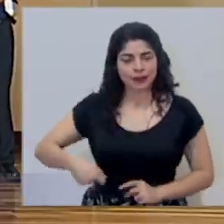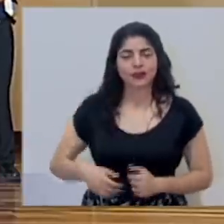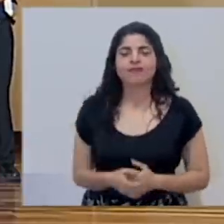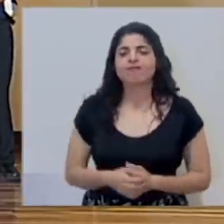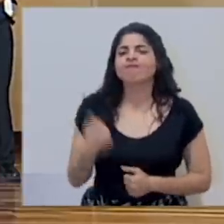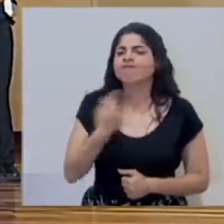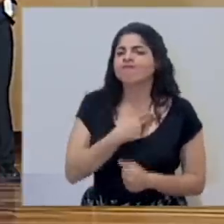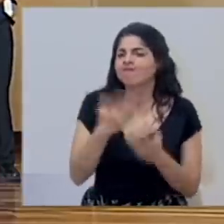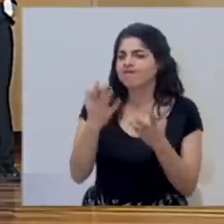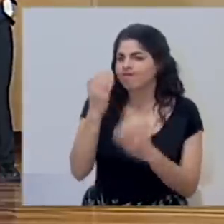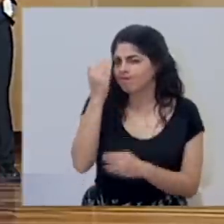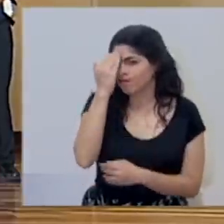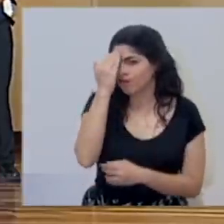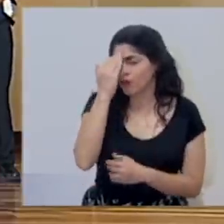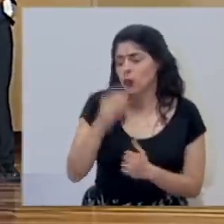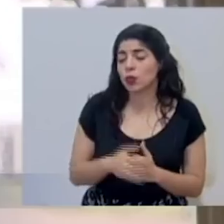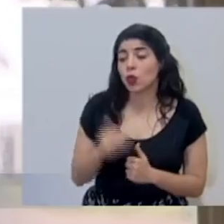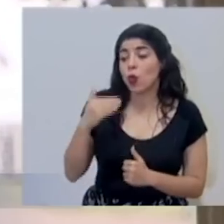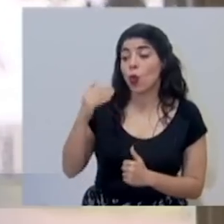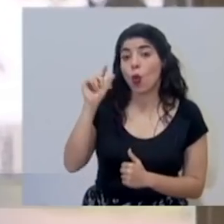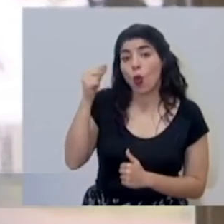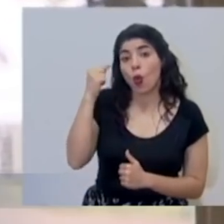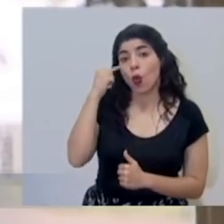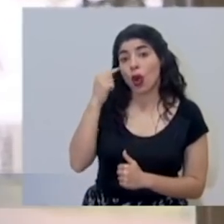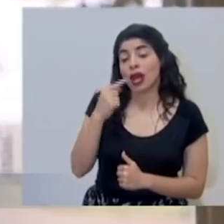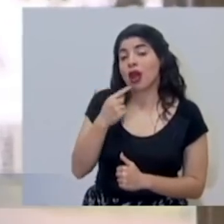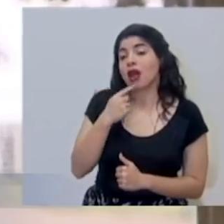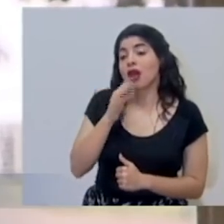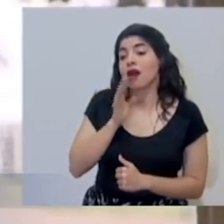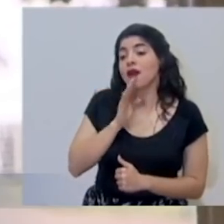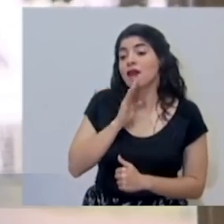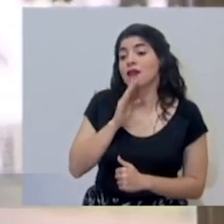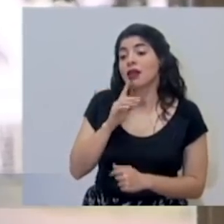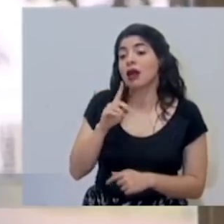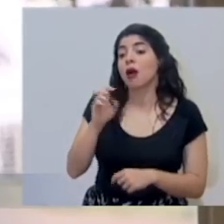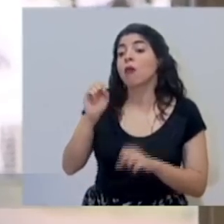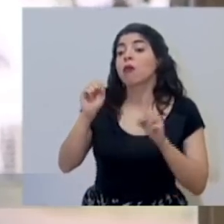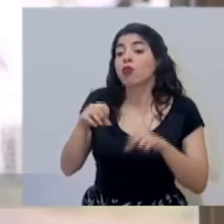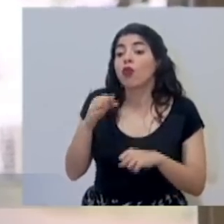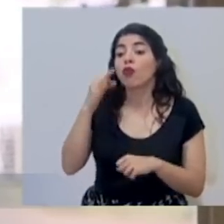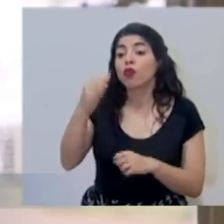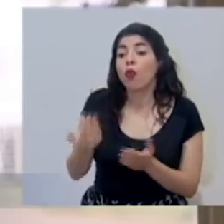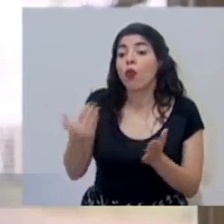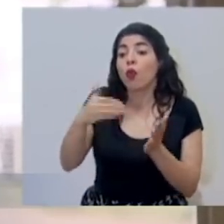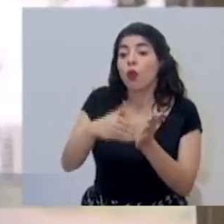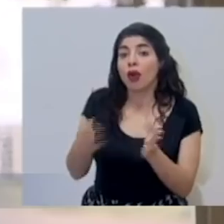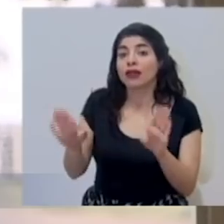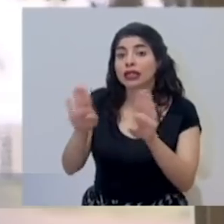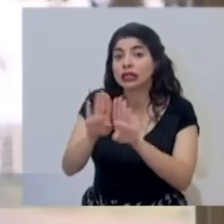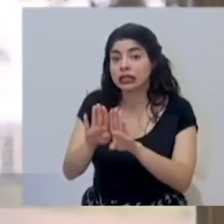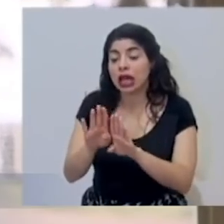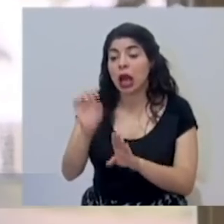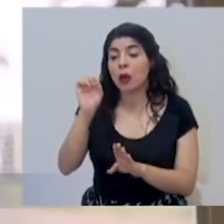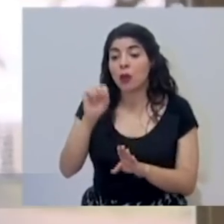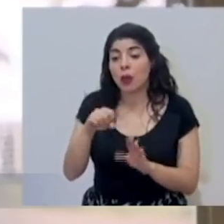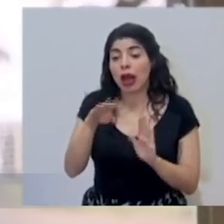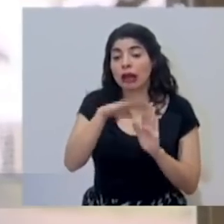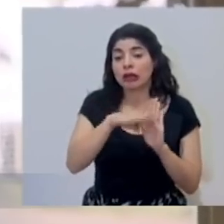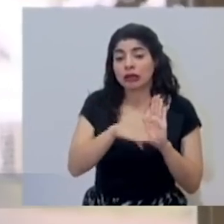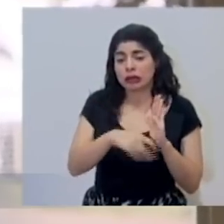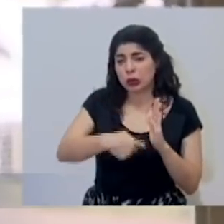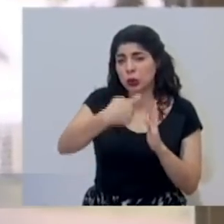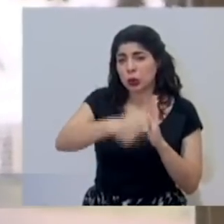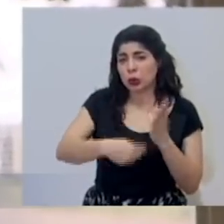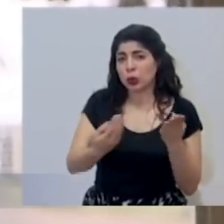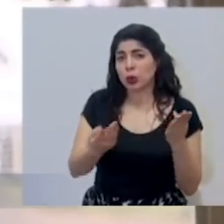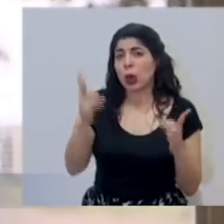Nosotros queríamos saber, cuando el gobierno habla de retomar los cierres y de volver justamente a estas medidas